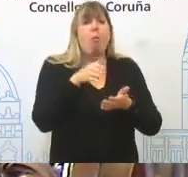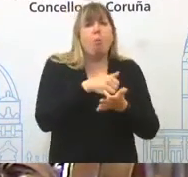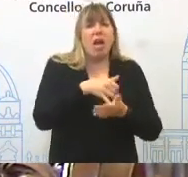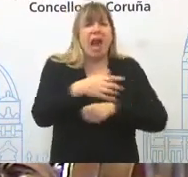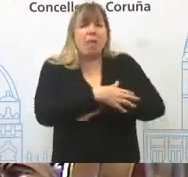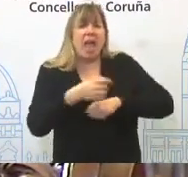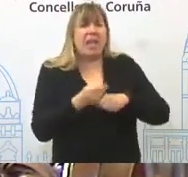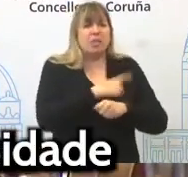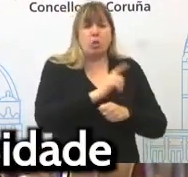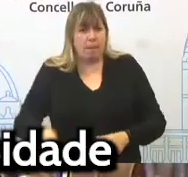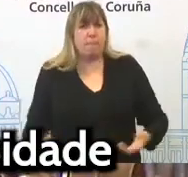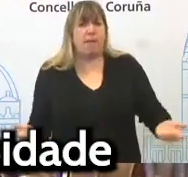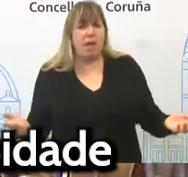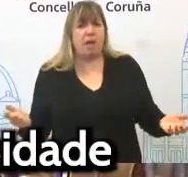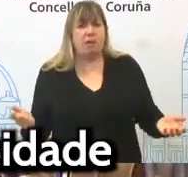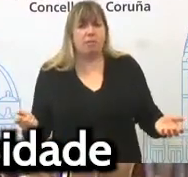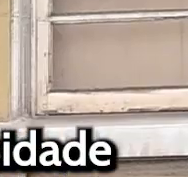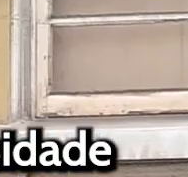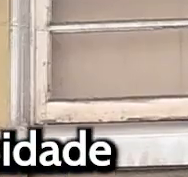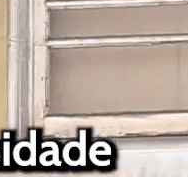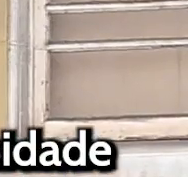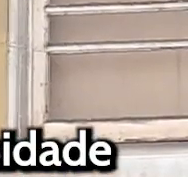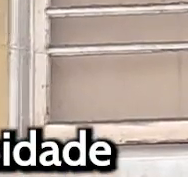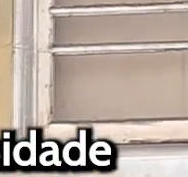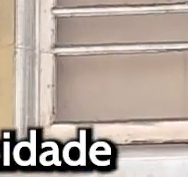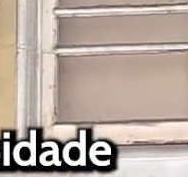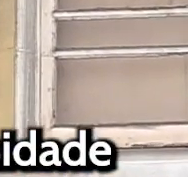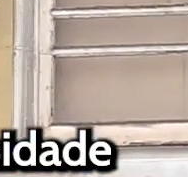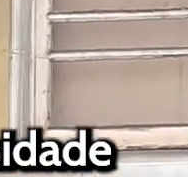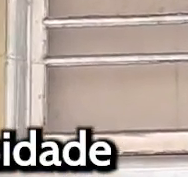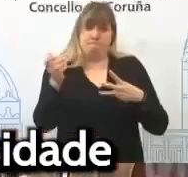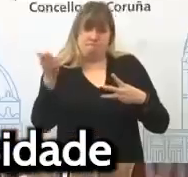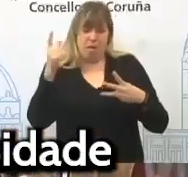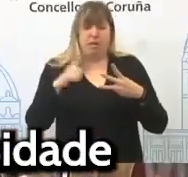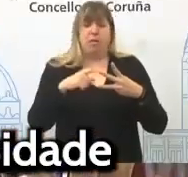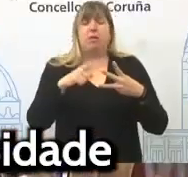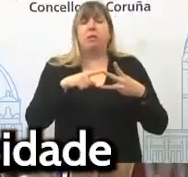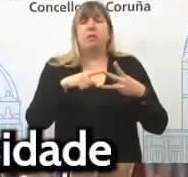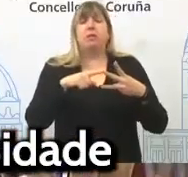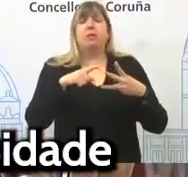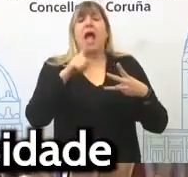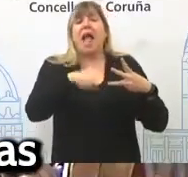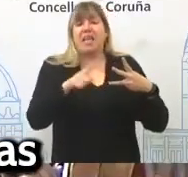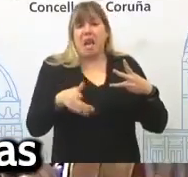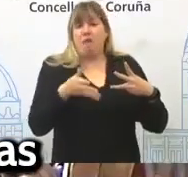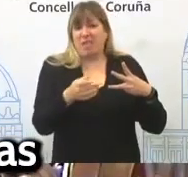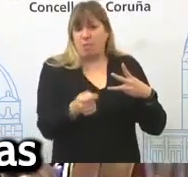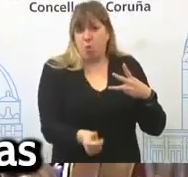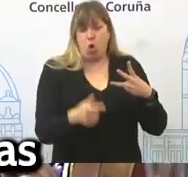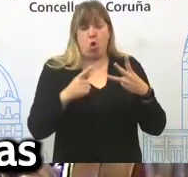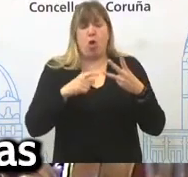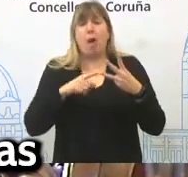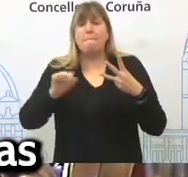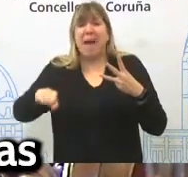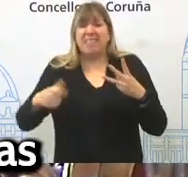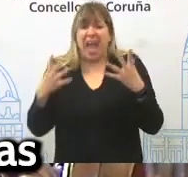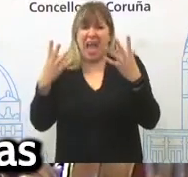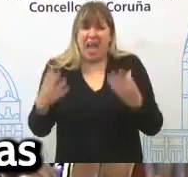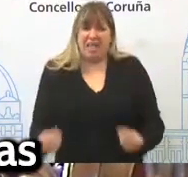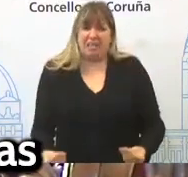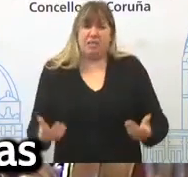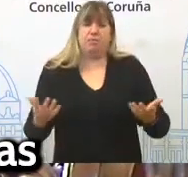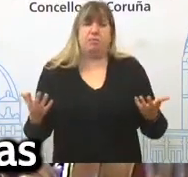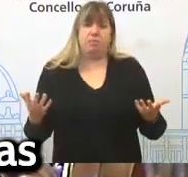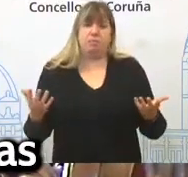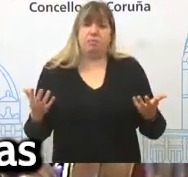dificultades de acceso. E é imposible alugar tamén porque nesta cidade temos moitísimas vivendas valeiras. Hai cidades e comunidades autónomas